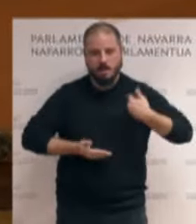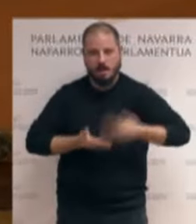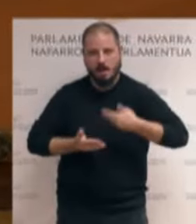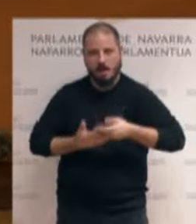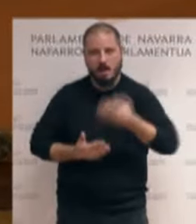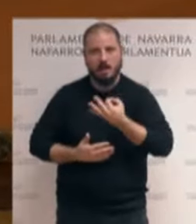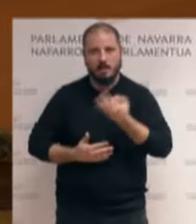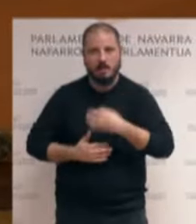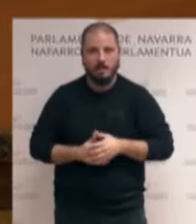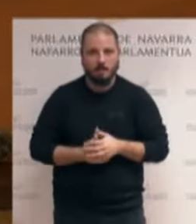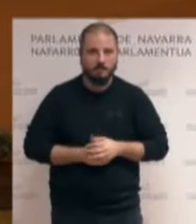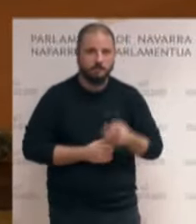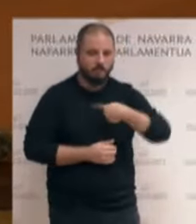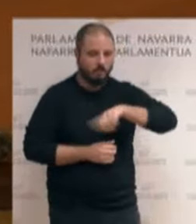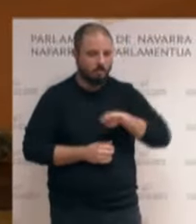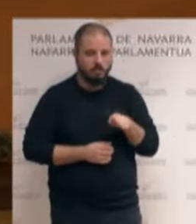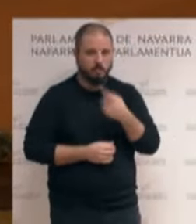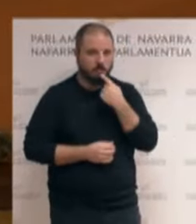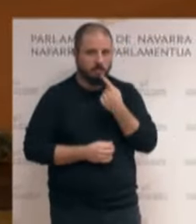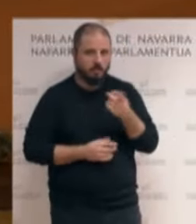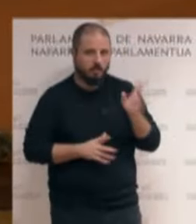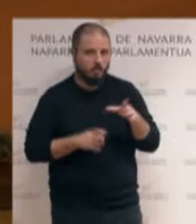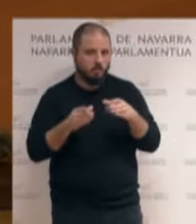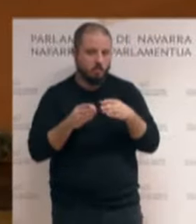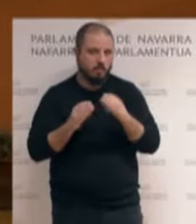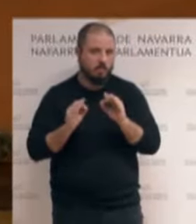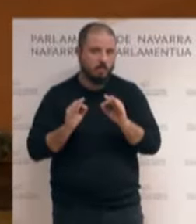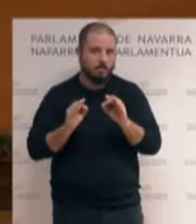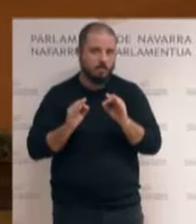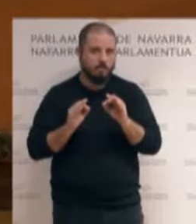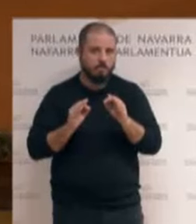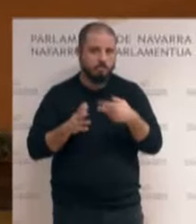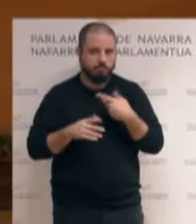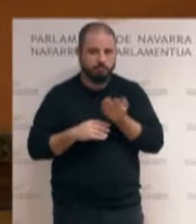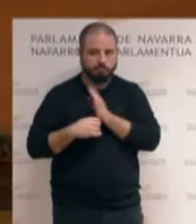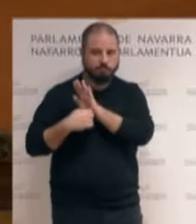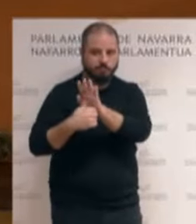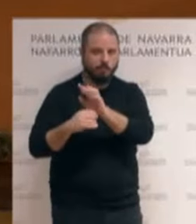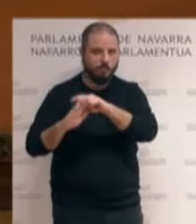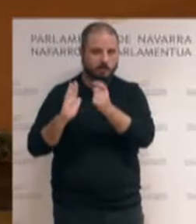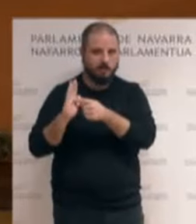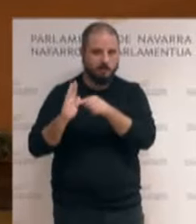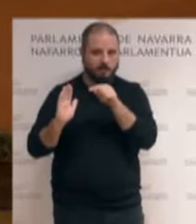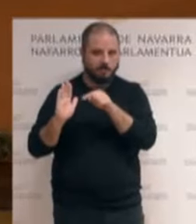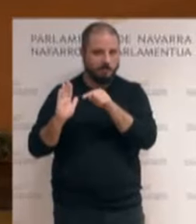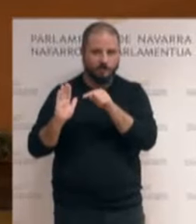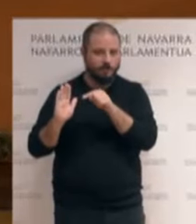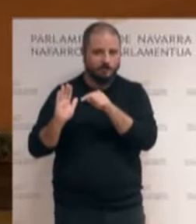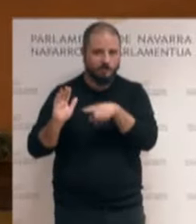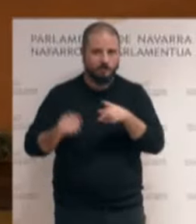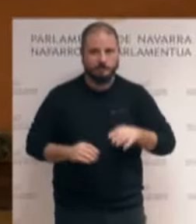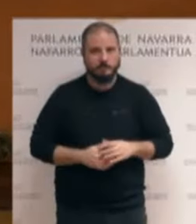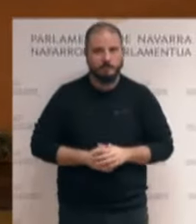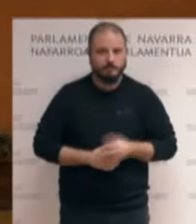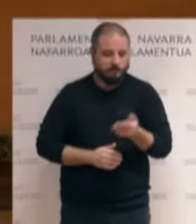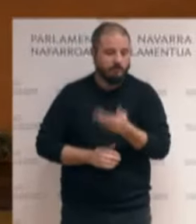solamente desde EH Bildu o desde los grupos que planteamos esta proposición de ley foral. Sino que viene recogido, como bien